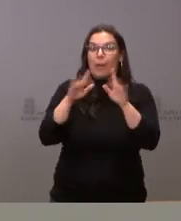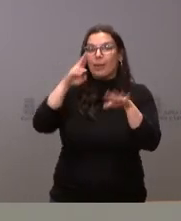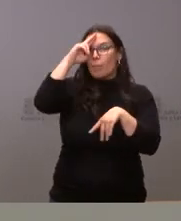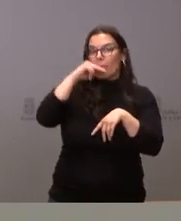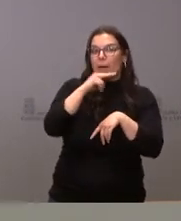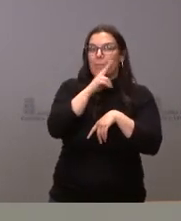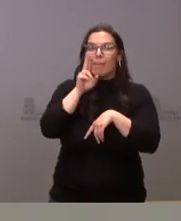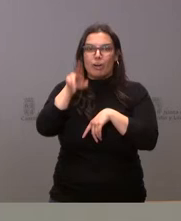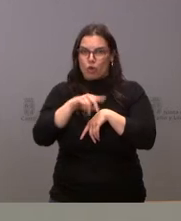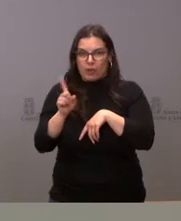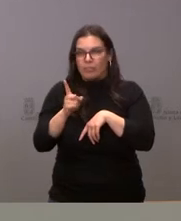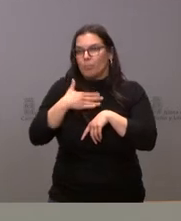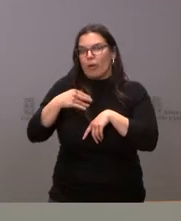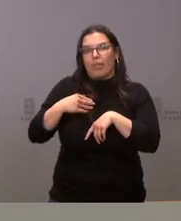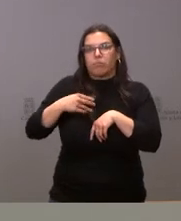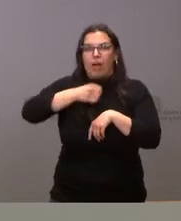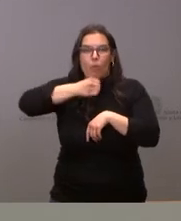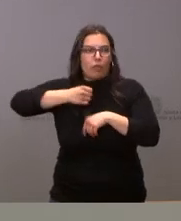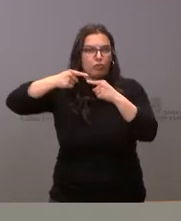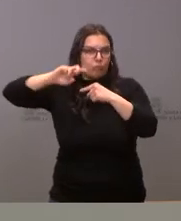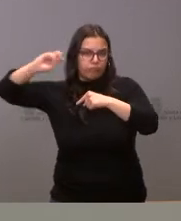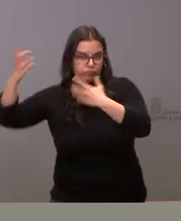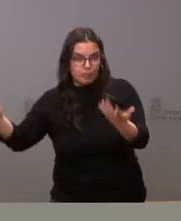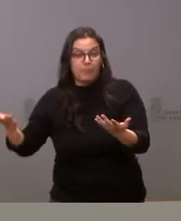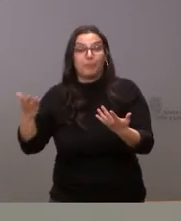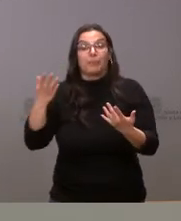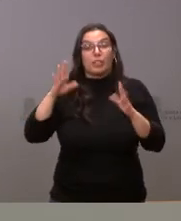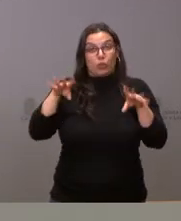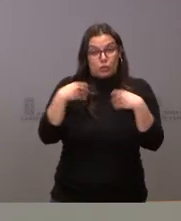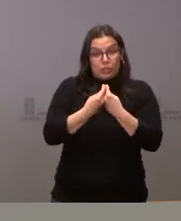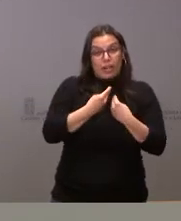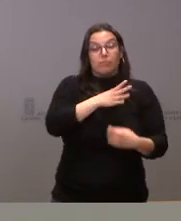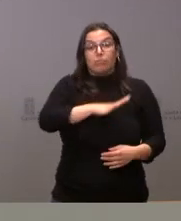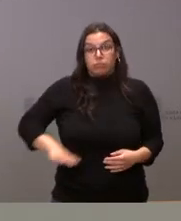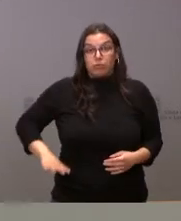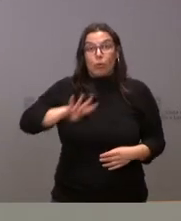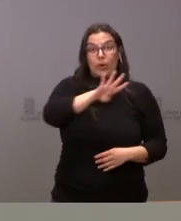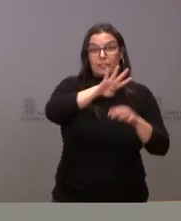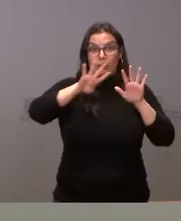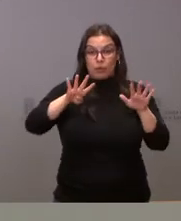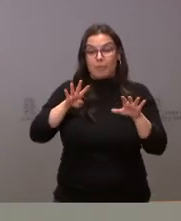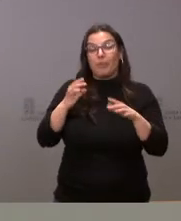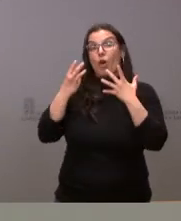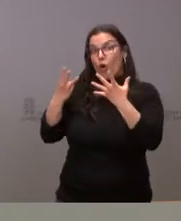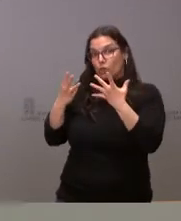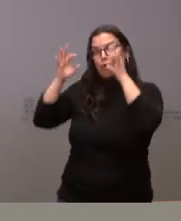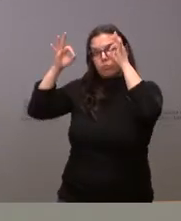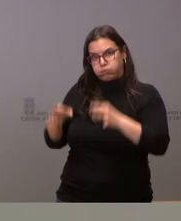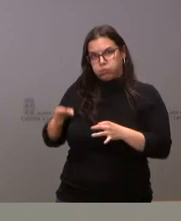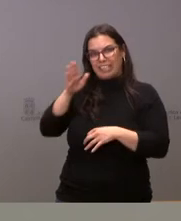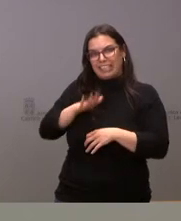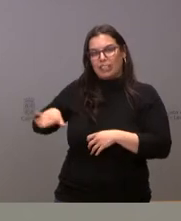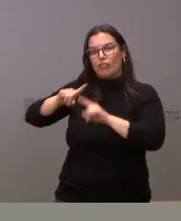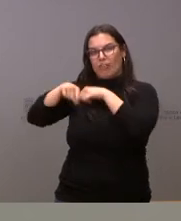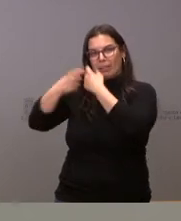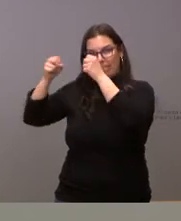tenemos un seguimiento de guarda provisional para 49 menores. De ellos, ocho están ya en la categoría de menores no acompañados y